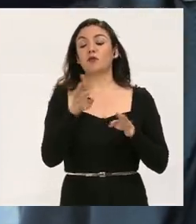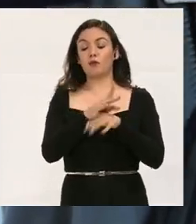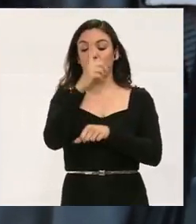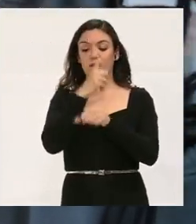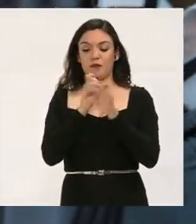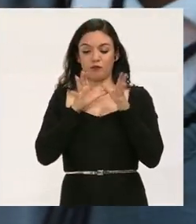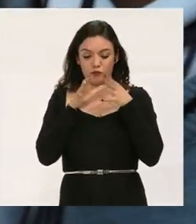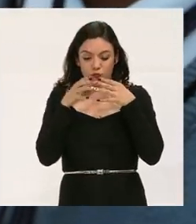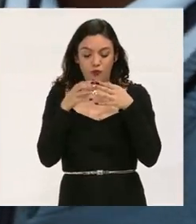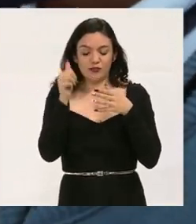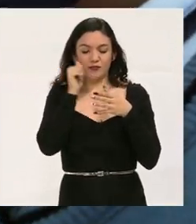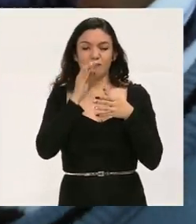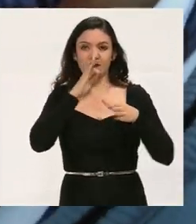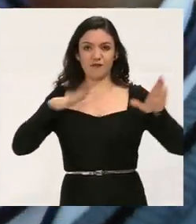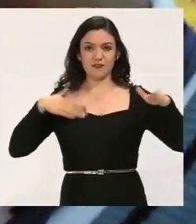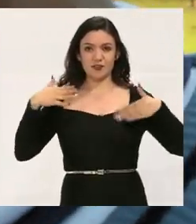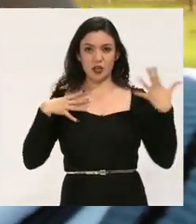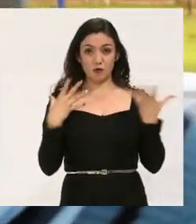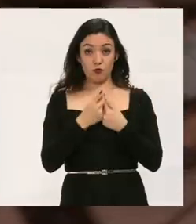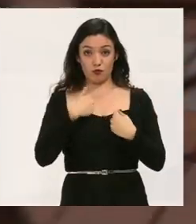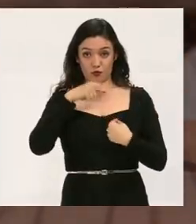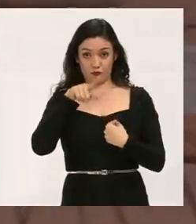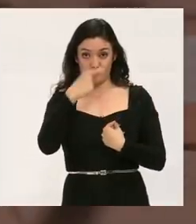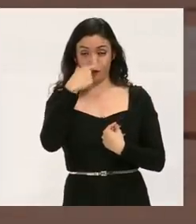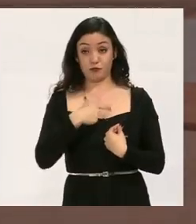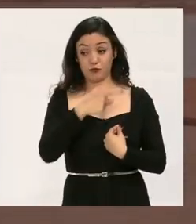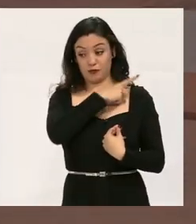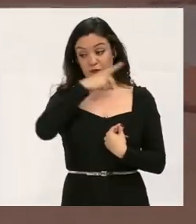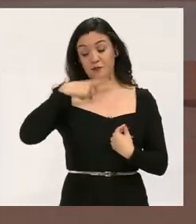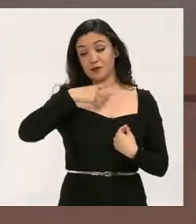refugio donde nos festejan por lo que somos.